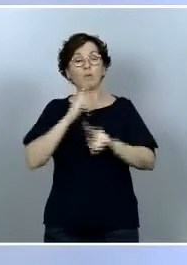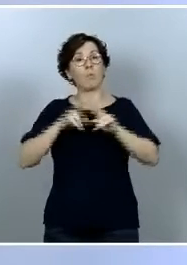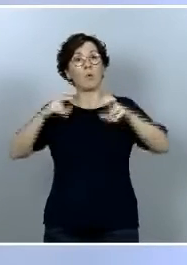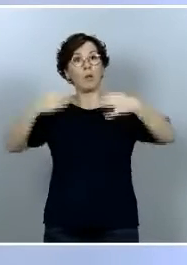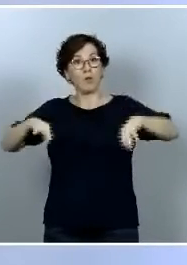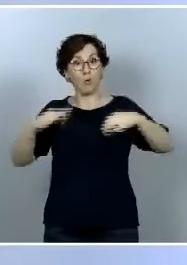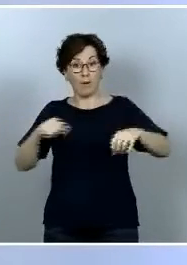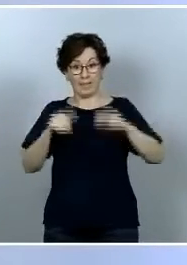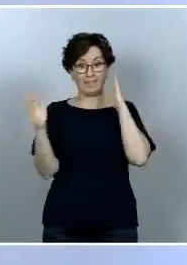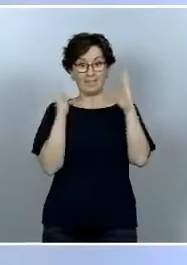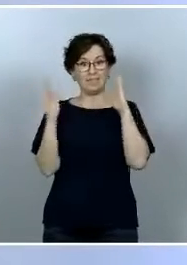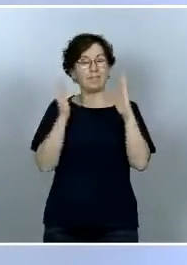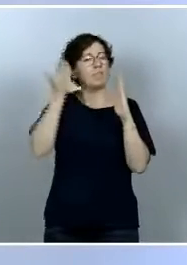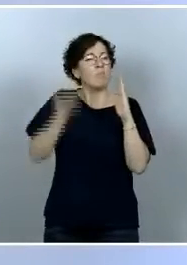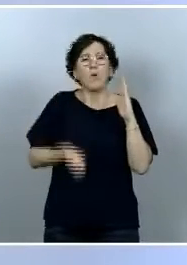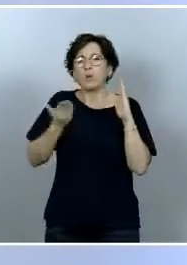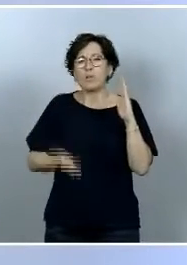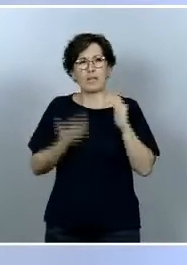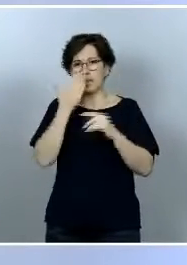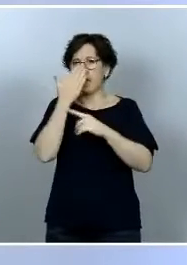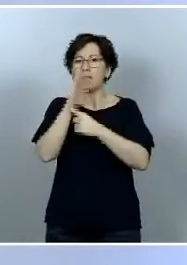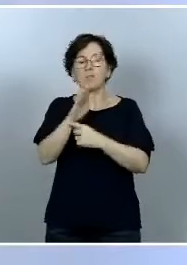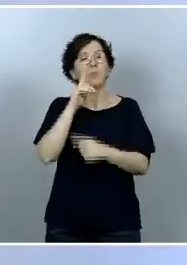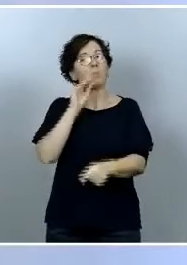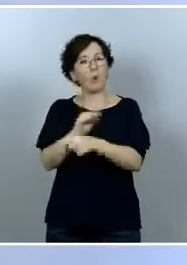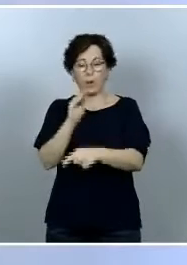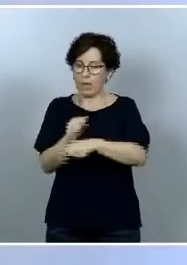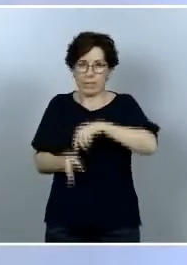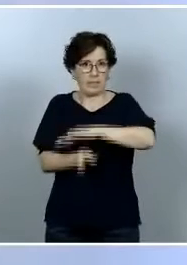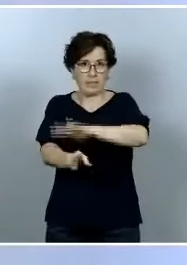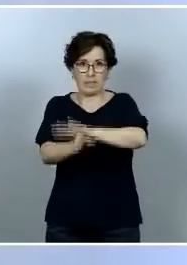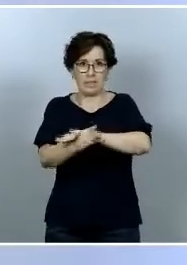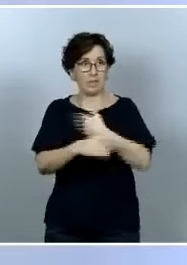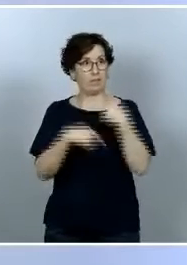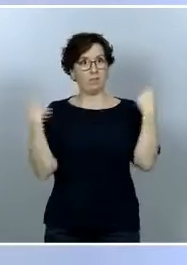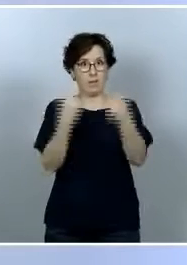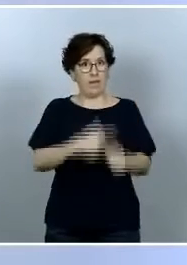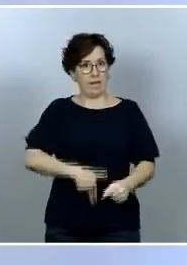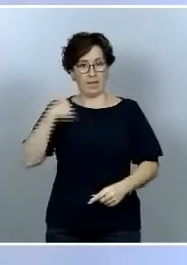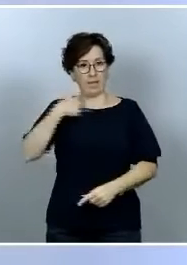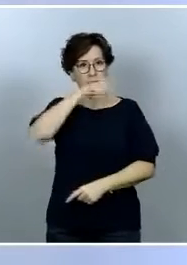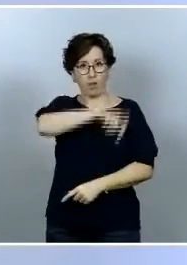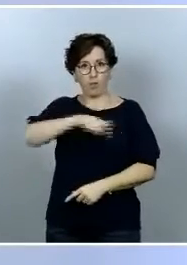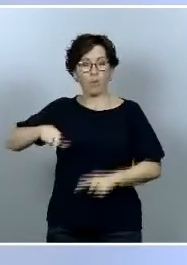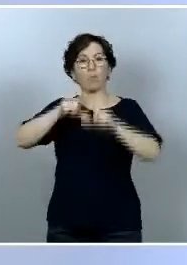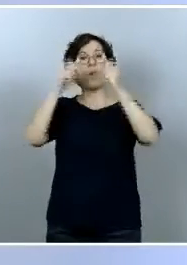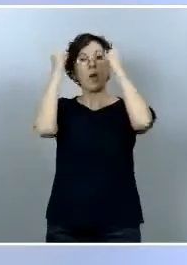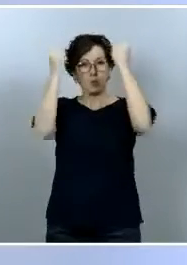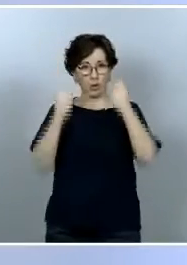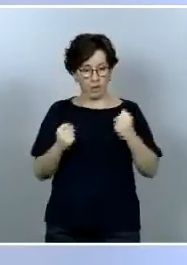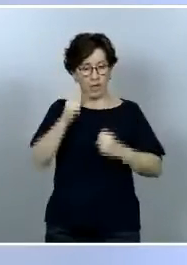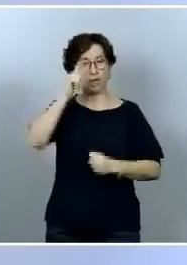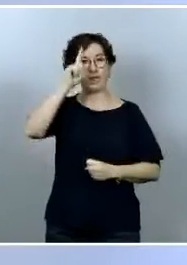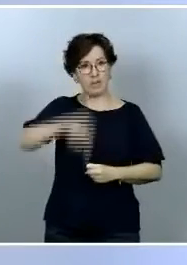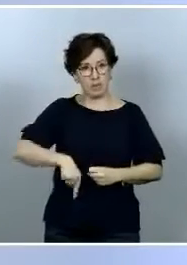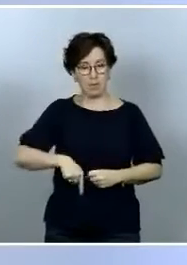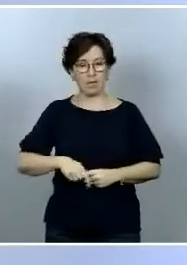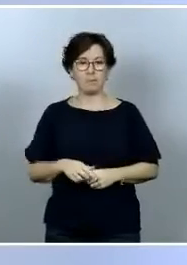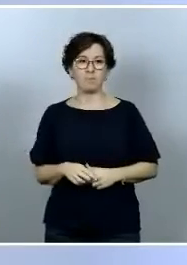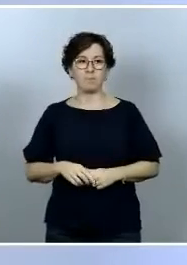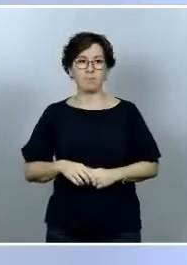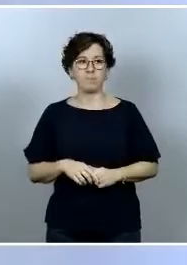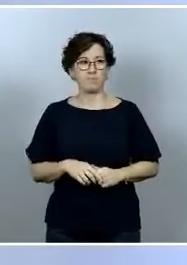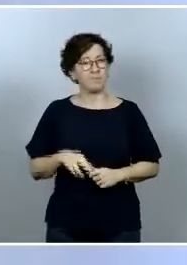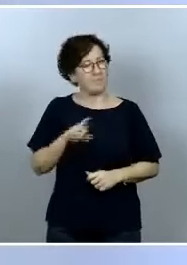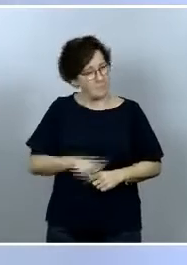la máxima importancia mantener una actitud de prudencia por parte de toda la ciudadanía y por parte de todas las autoridades y de todas las administraciones públicas insisto es de la